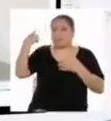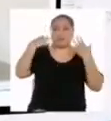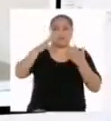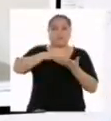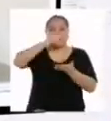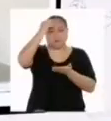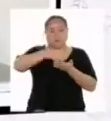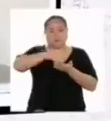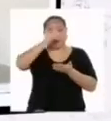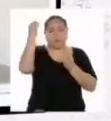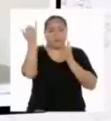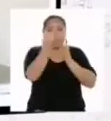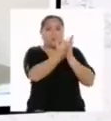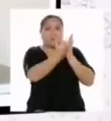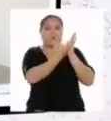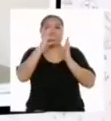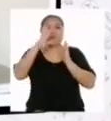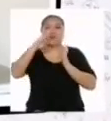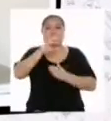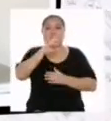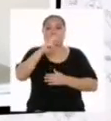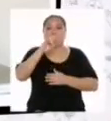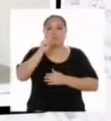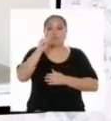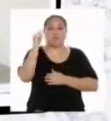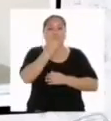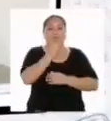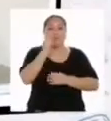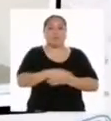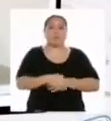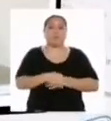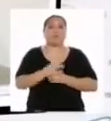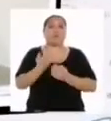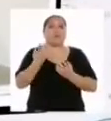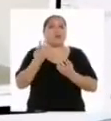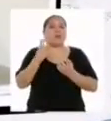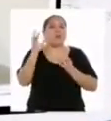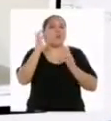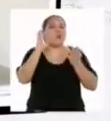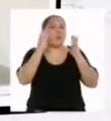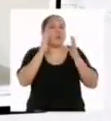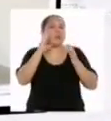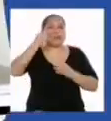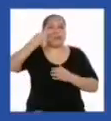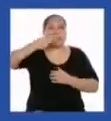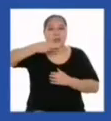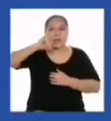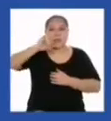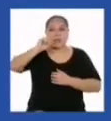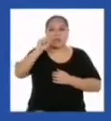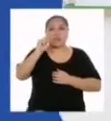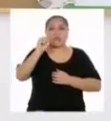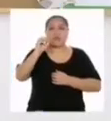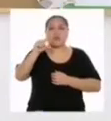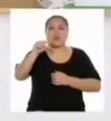sobre los gráficos de barra y se ven muy parecidos a los histogramas. ¿Son lo mismo?